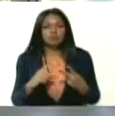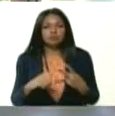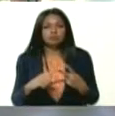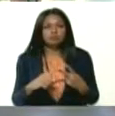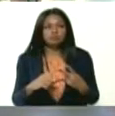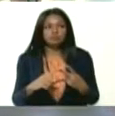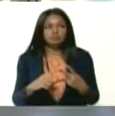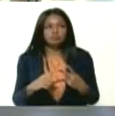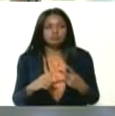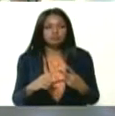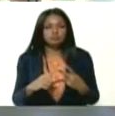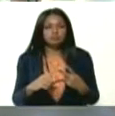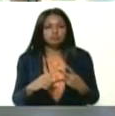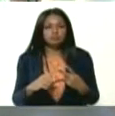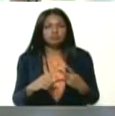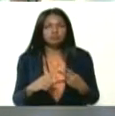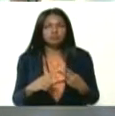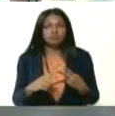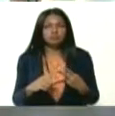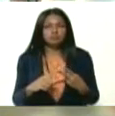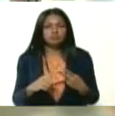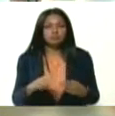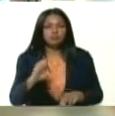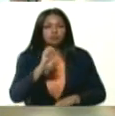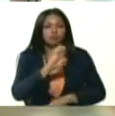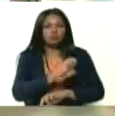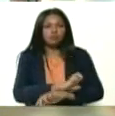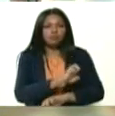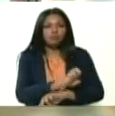de Ecuador.